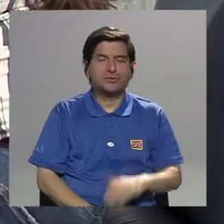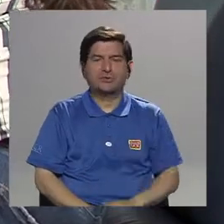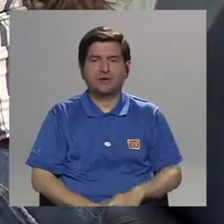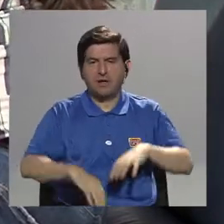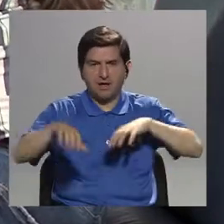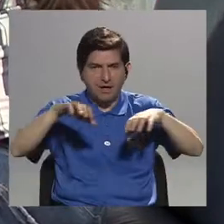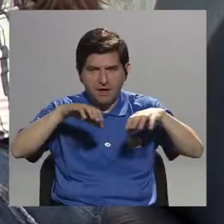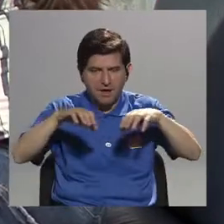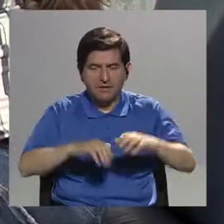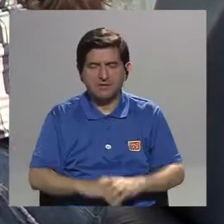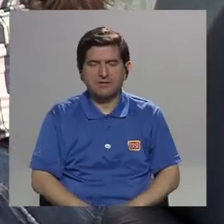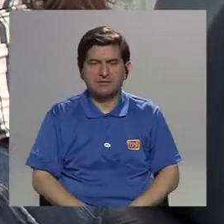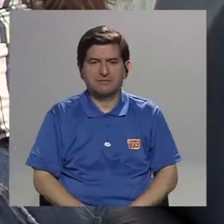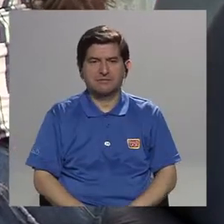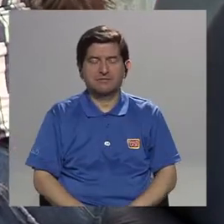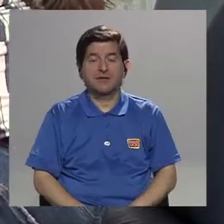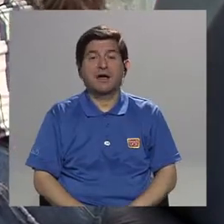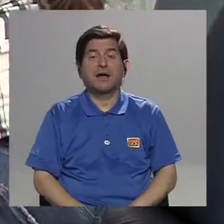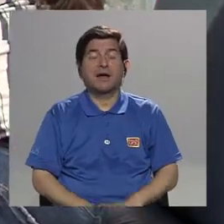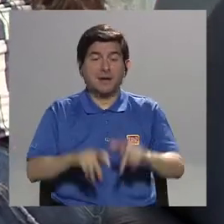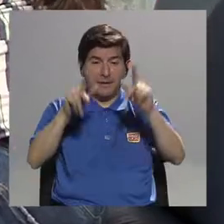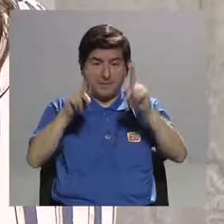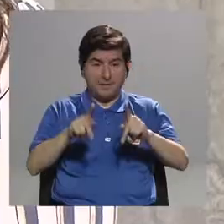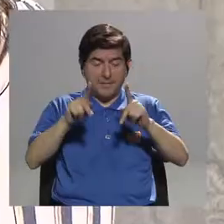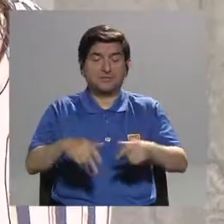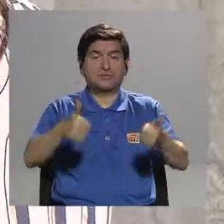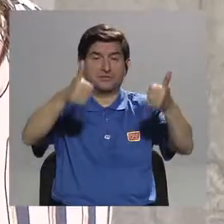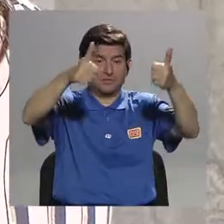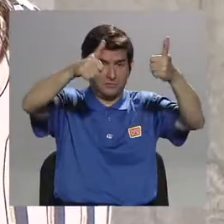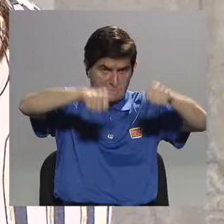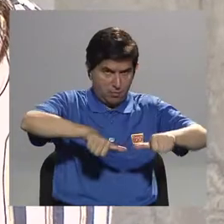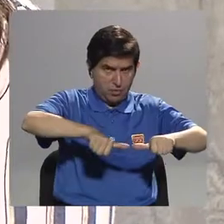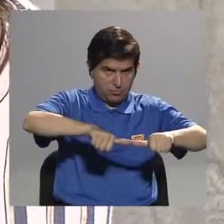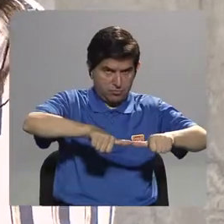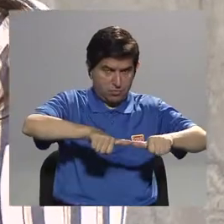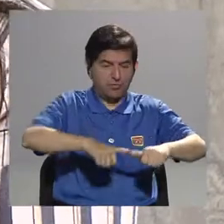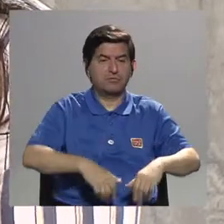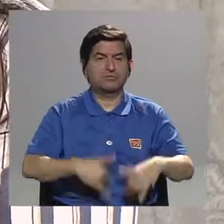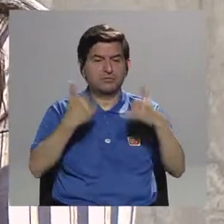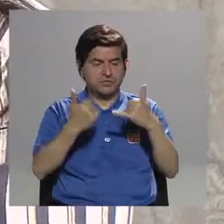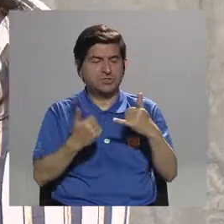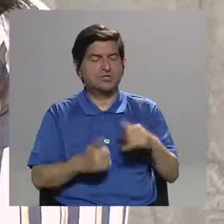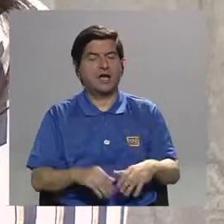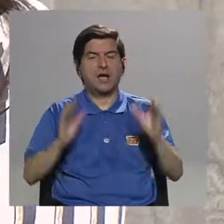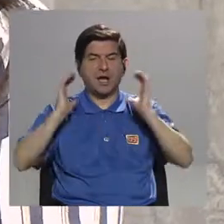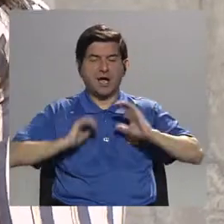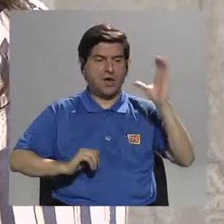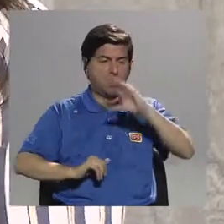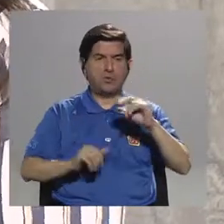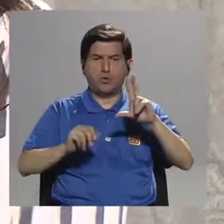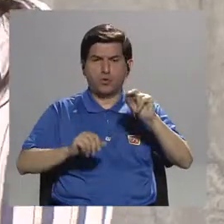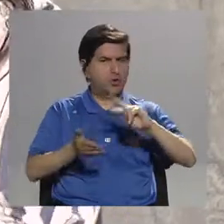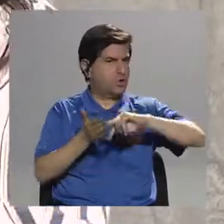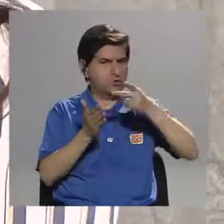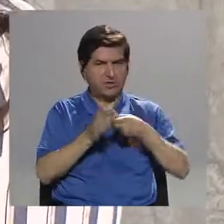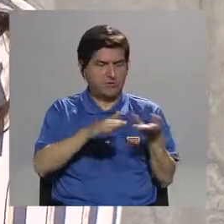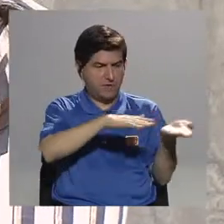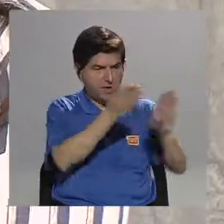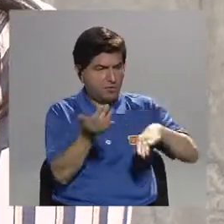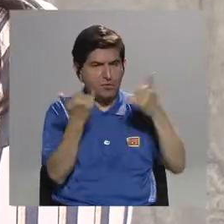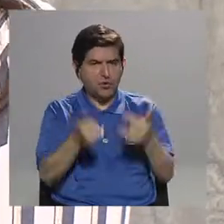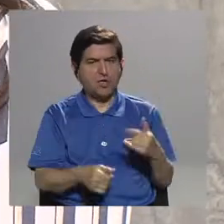ceremonia. Entonces la idea es que lleguemos a un acuerdo para ver cuándo es que podemos ir por él. No es que el paciente fallece y nosotros